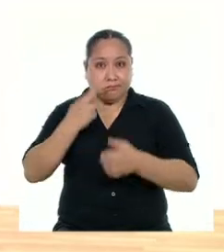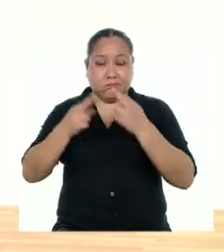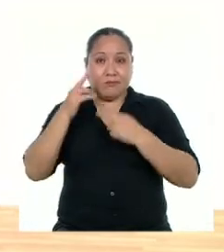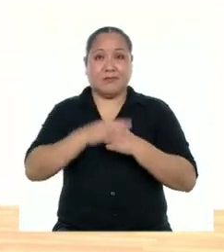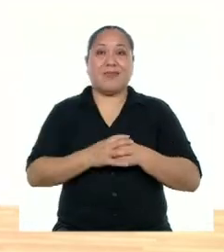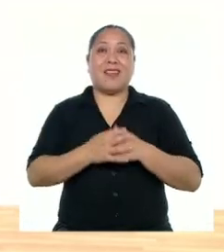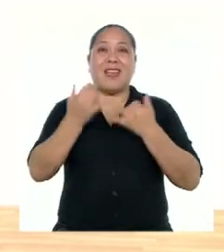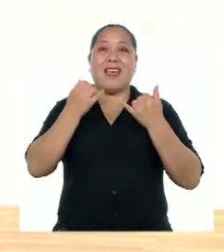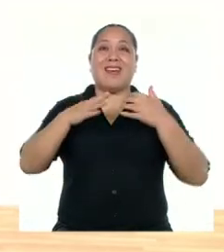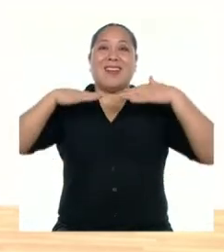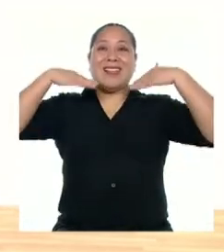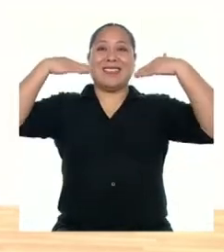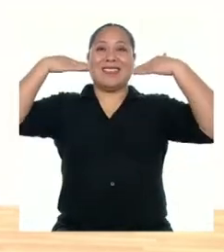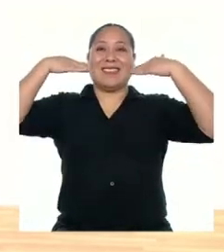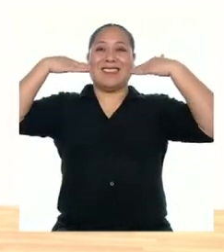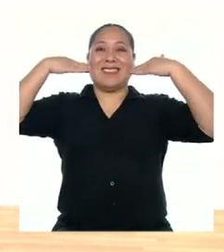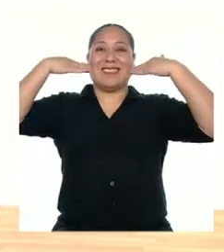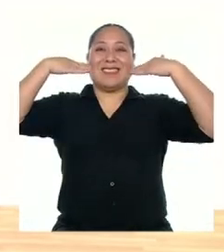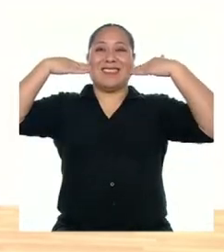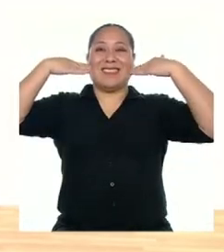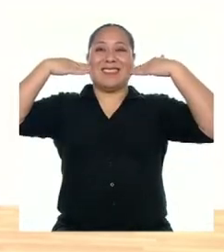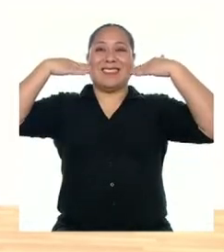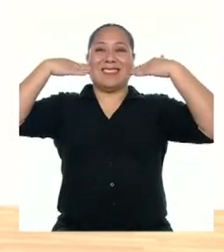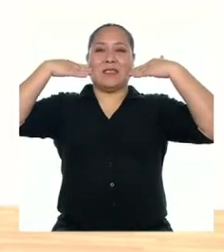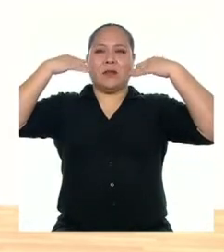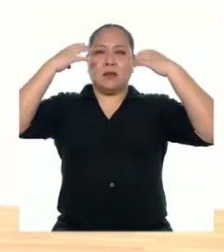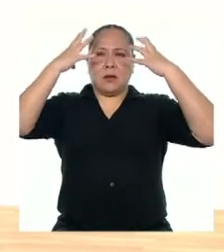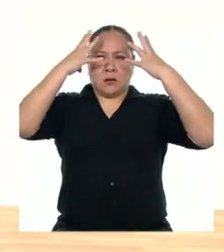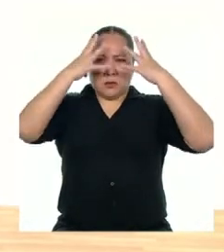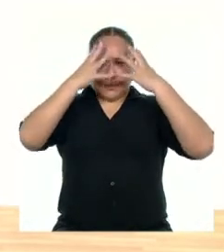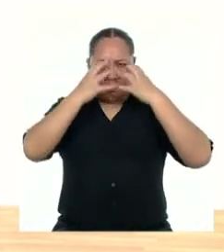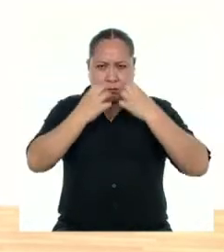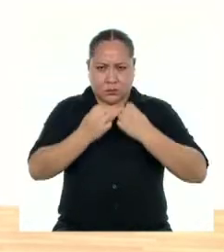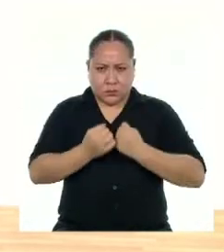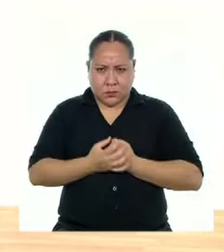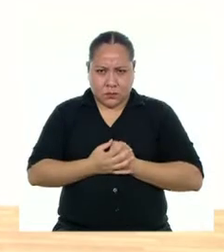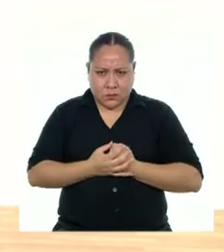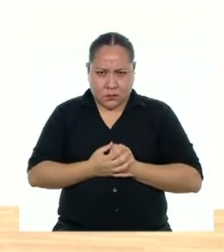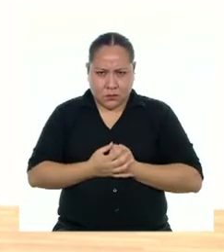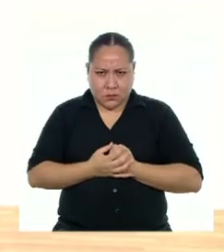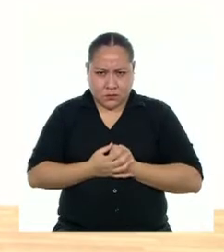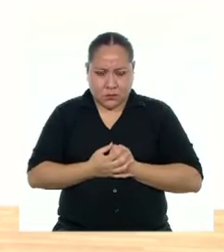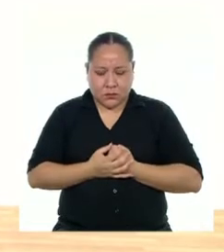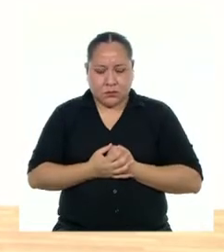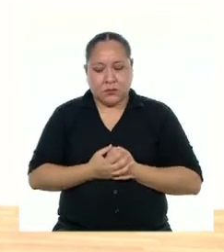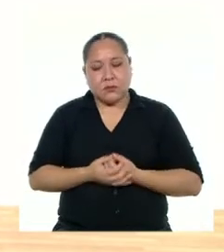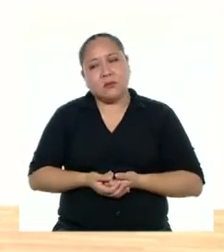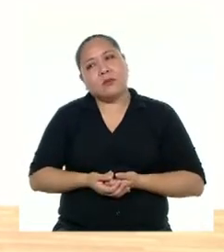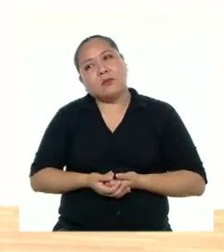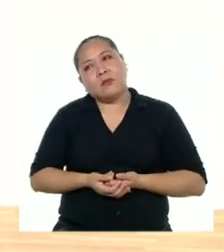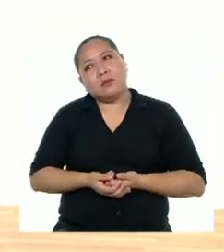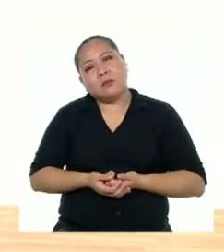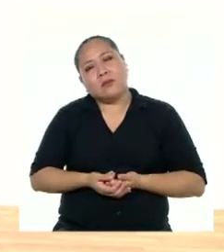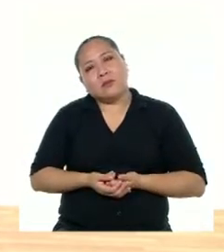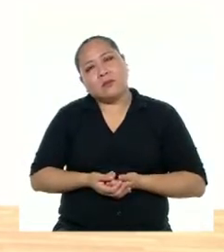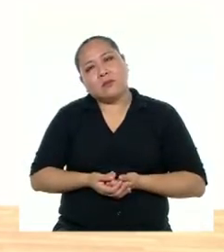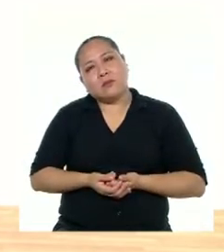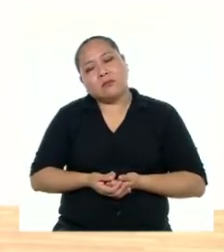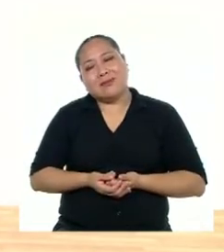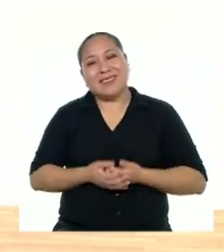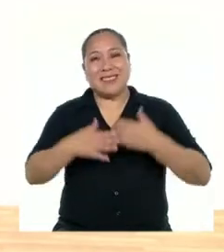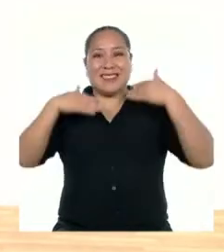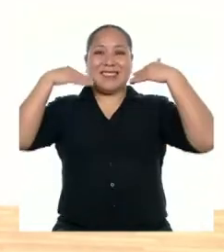feliz, molesto, desanimado. Una vez más,